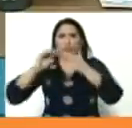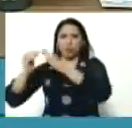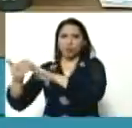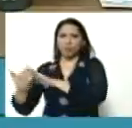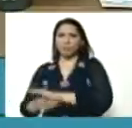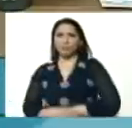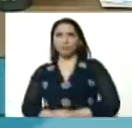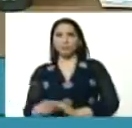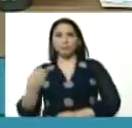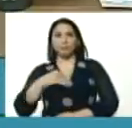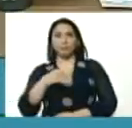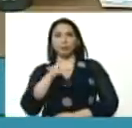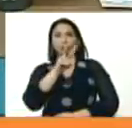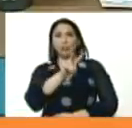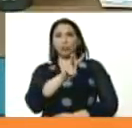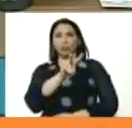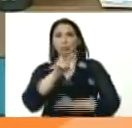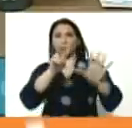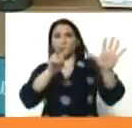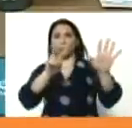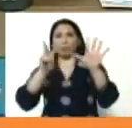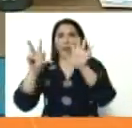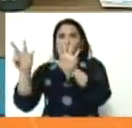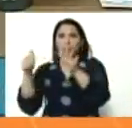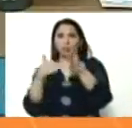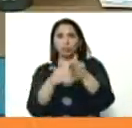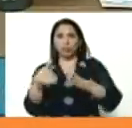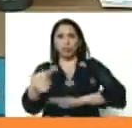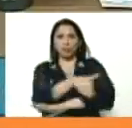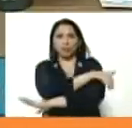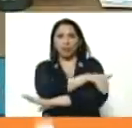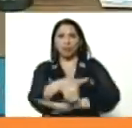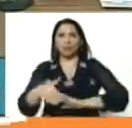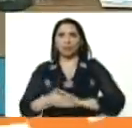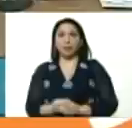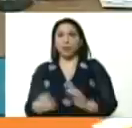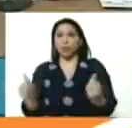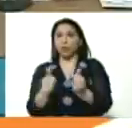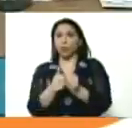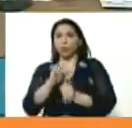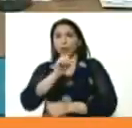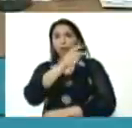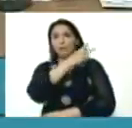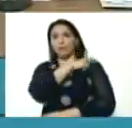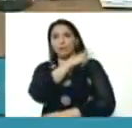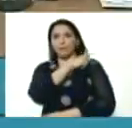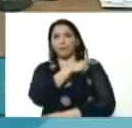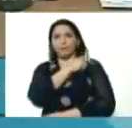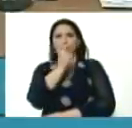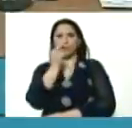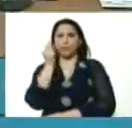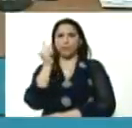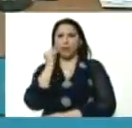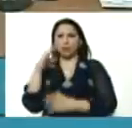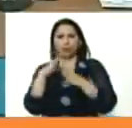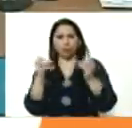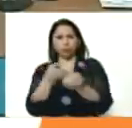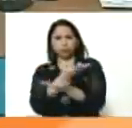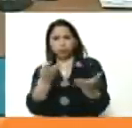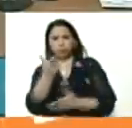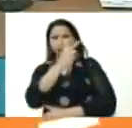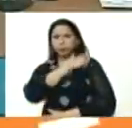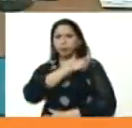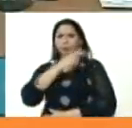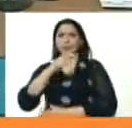Más de 278 mil calles, con su jefe y su jefa. Y todos estos jefes y